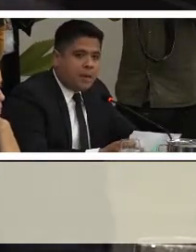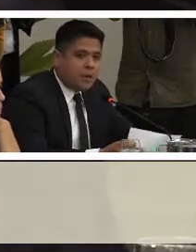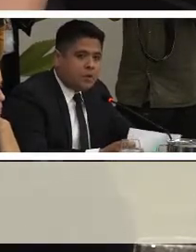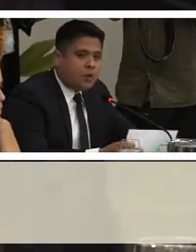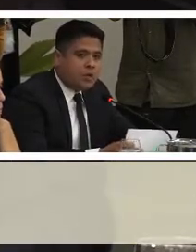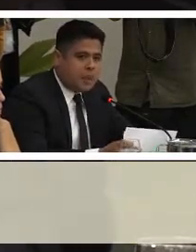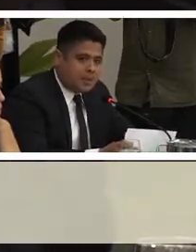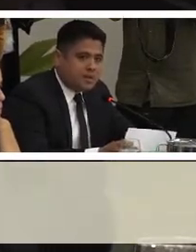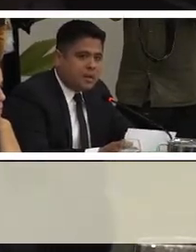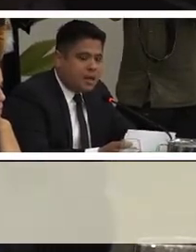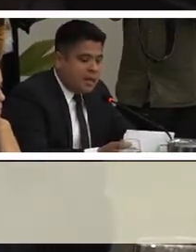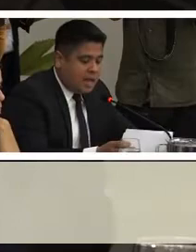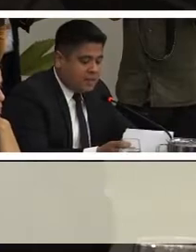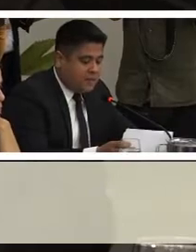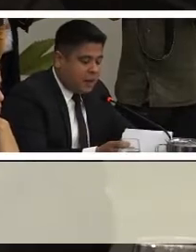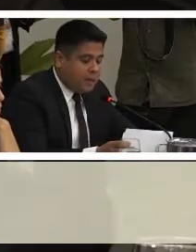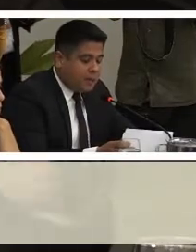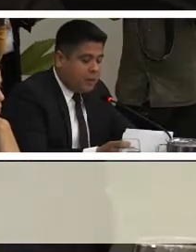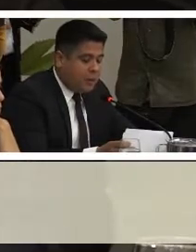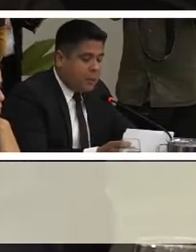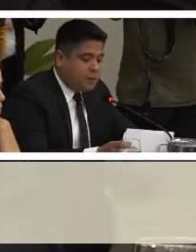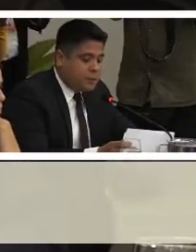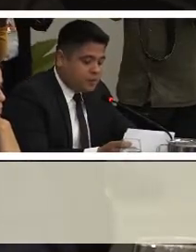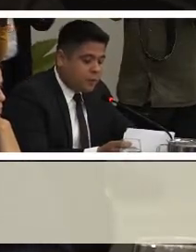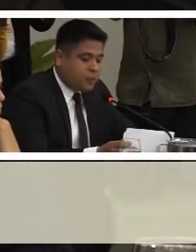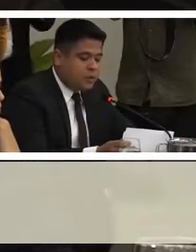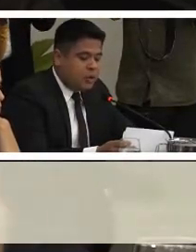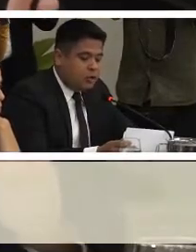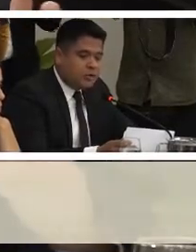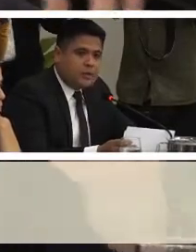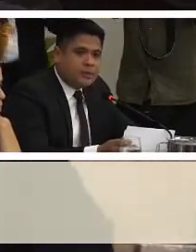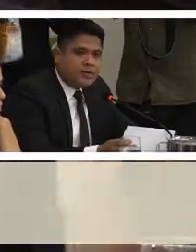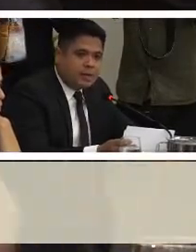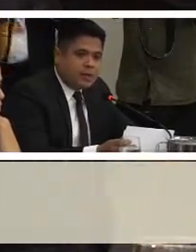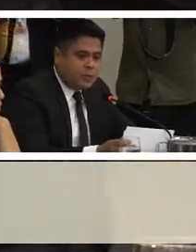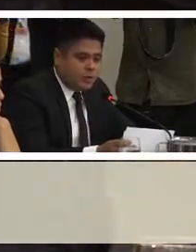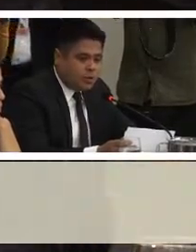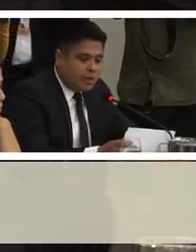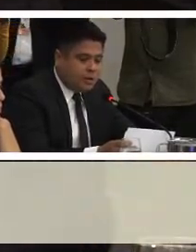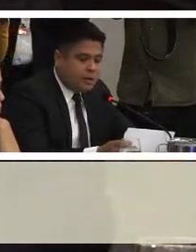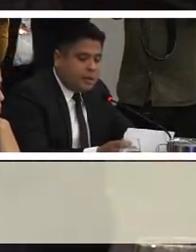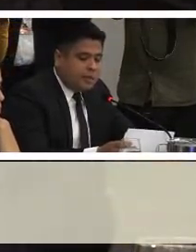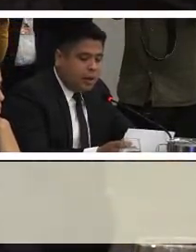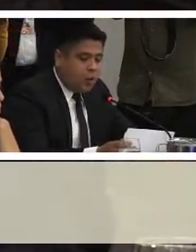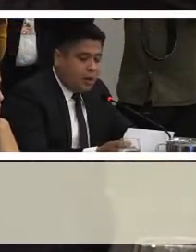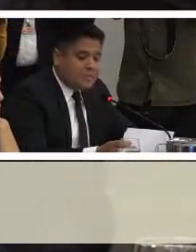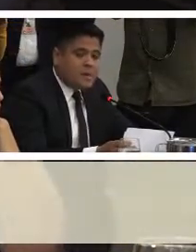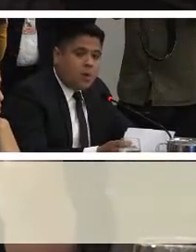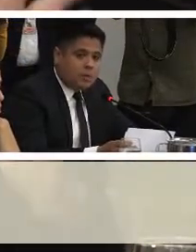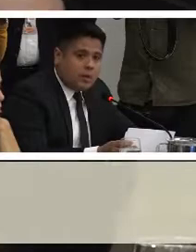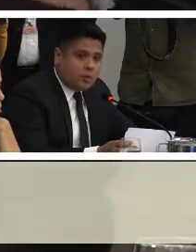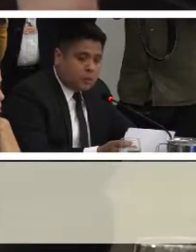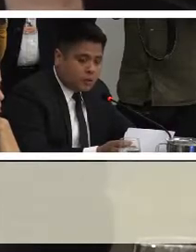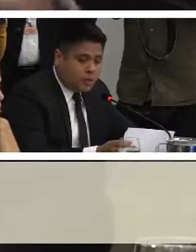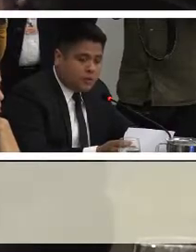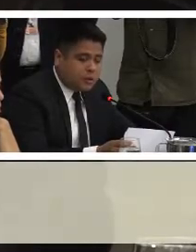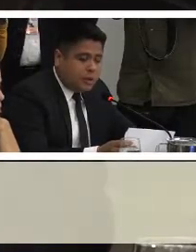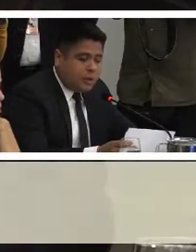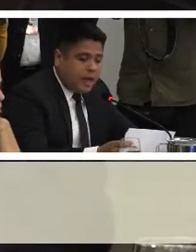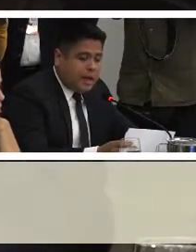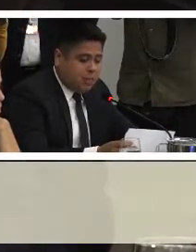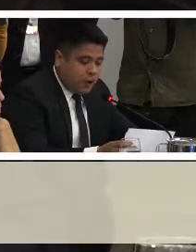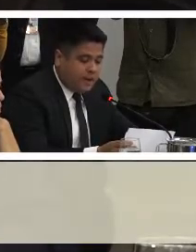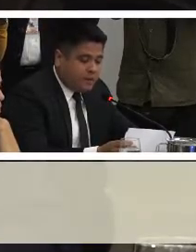materia de la población con discapacidad, específicamente en una población de sordos, 271 en total, de los cuales 54%